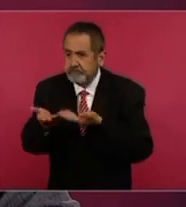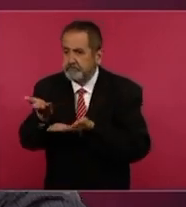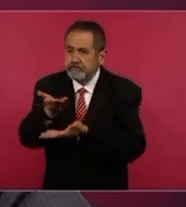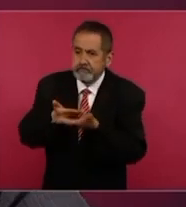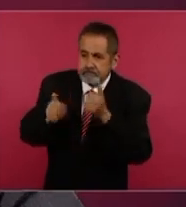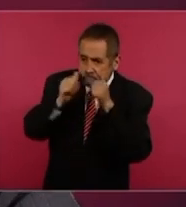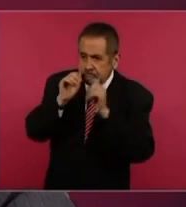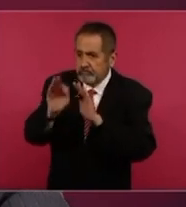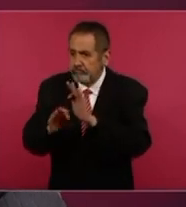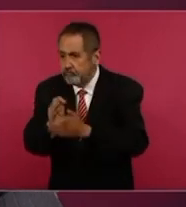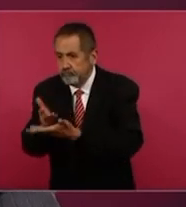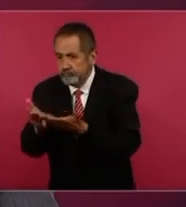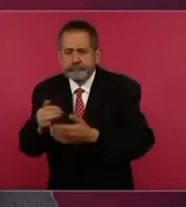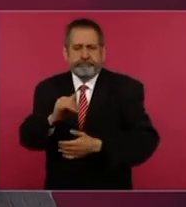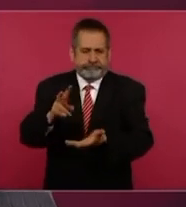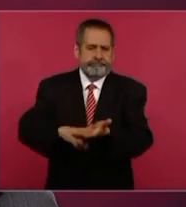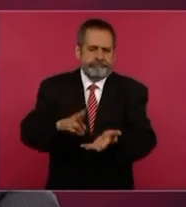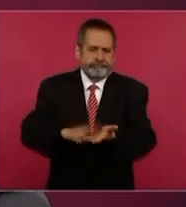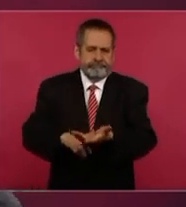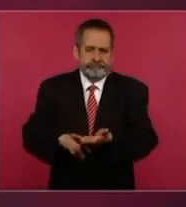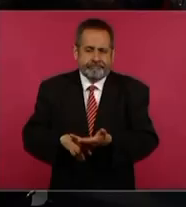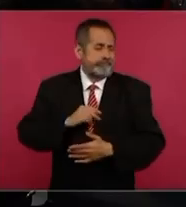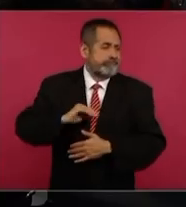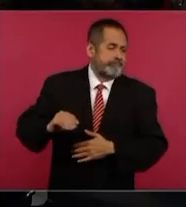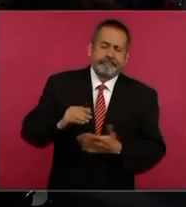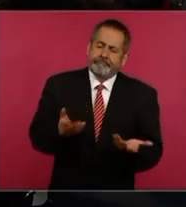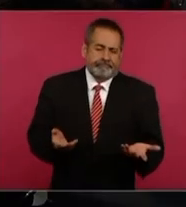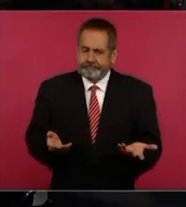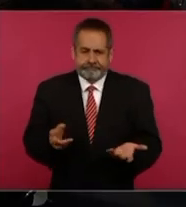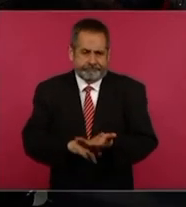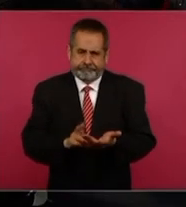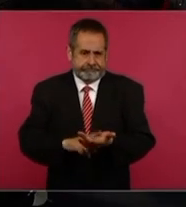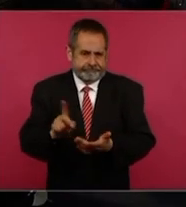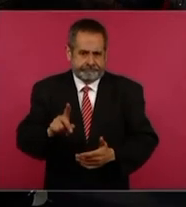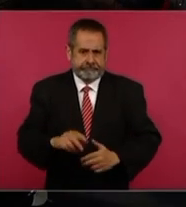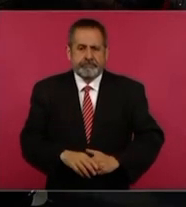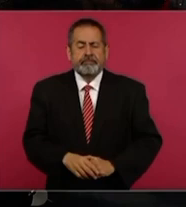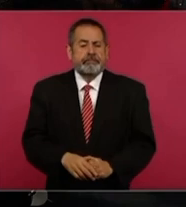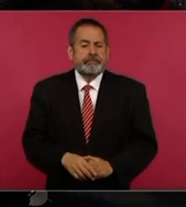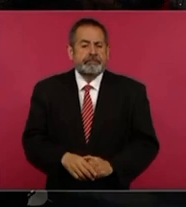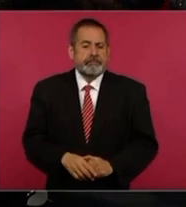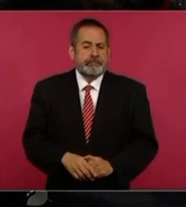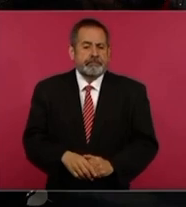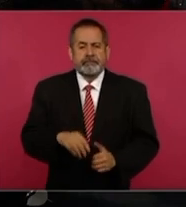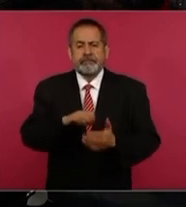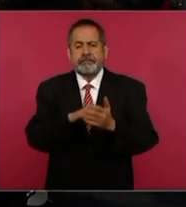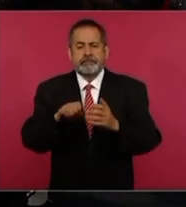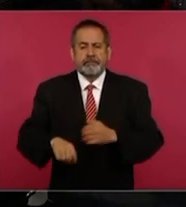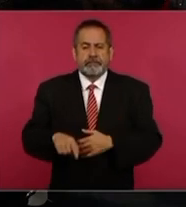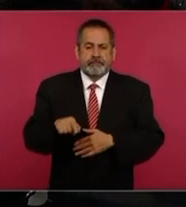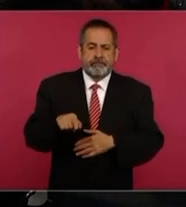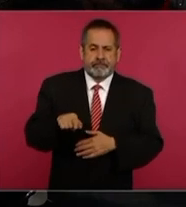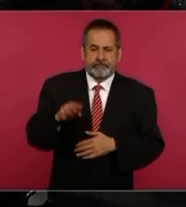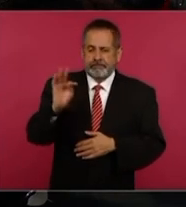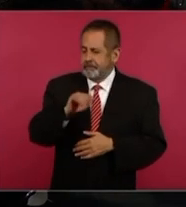Entonces, a veces lo que pasa es, a ver, tú eres impuro,